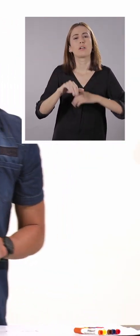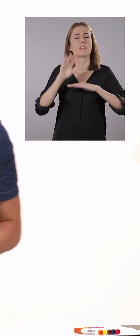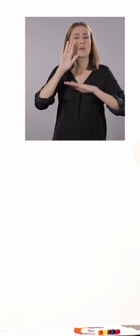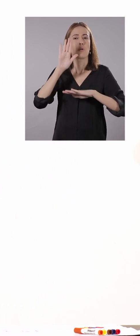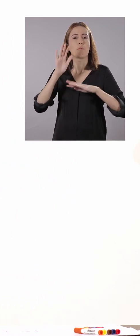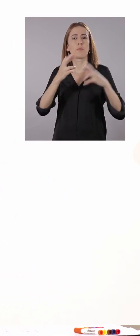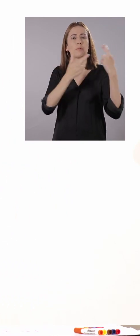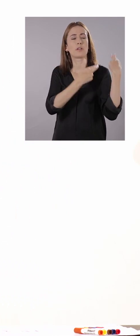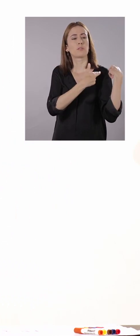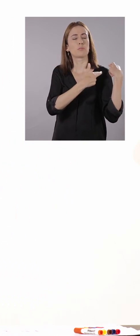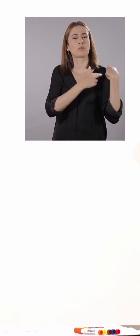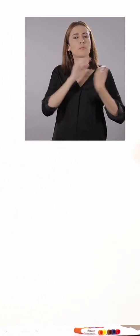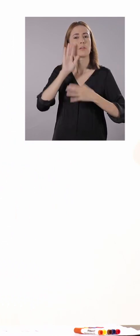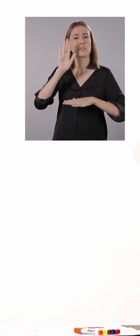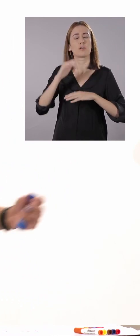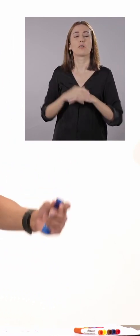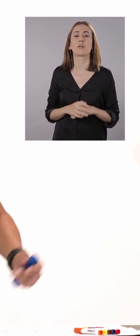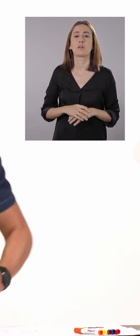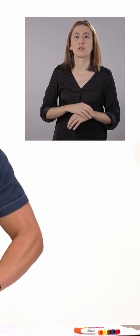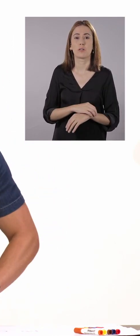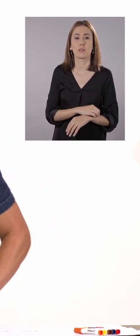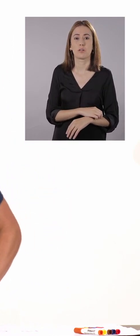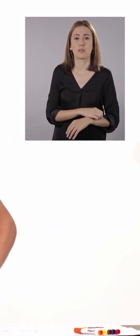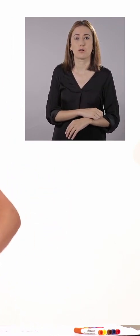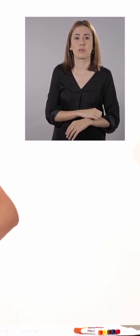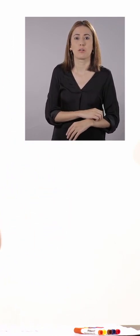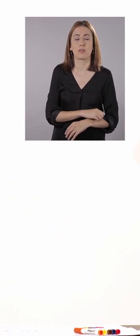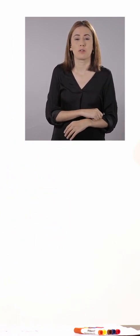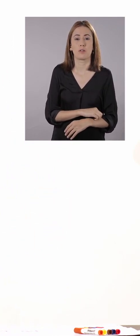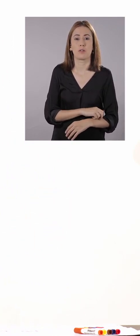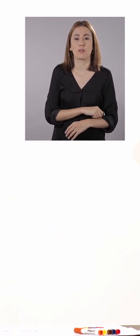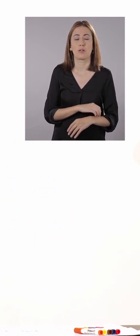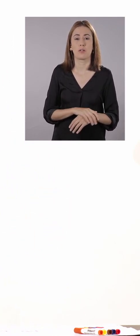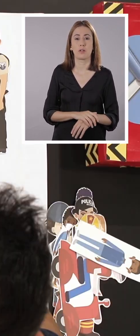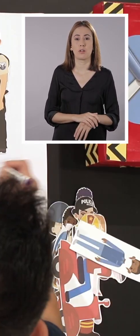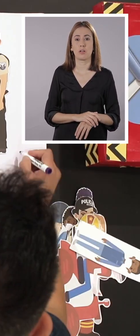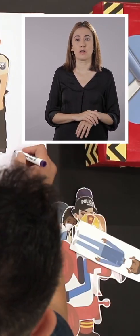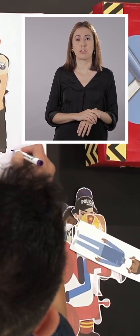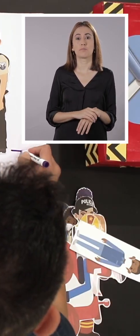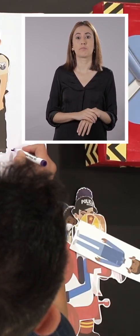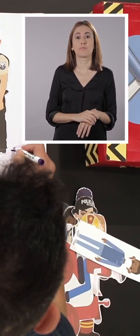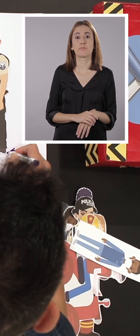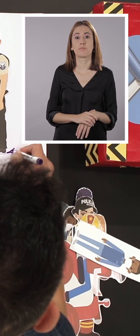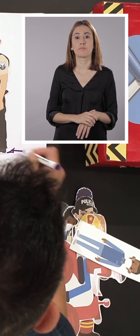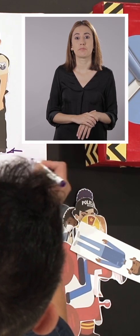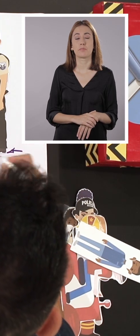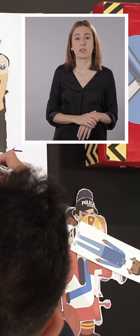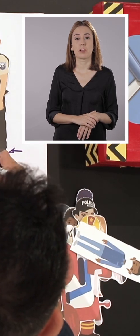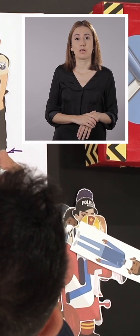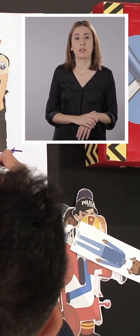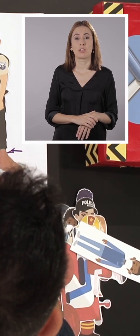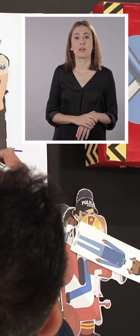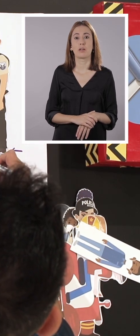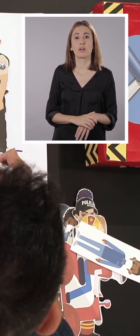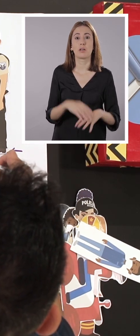Me parece muy bien, por ejemplo, él, sí, desinfecta sus zapatos.